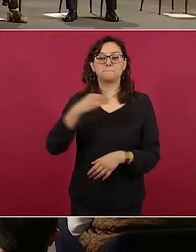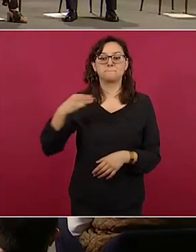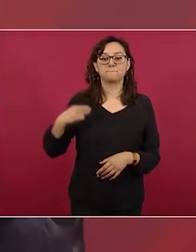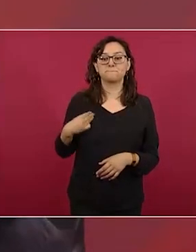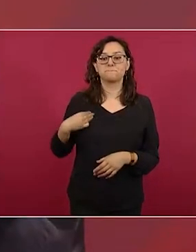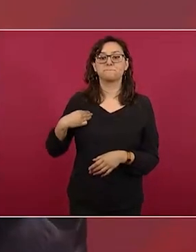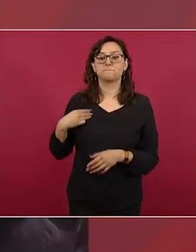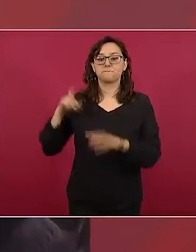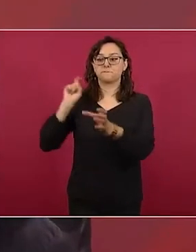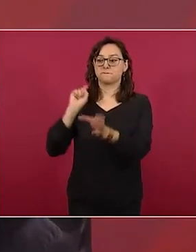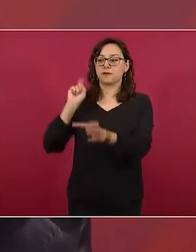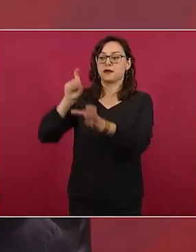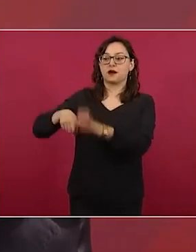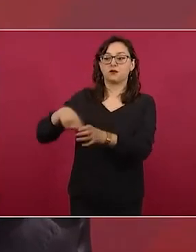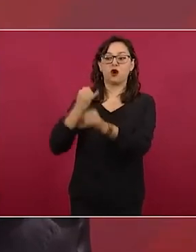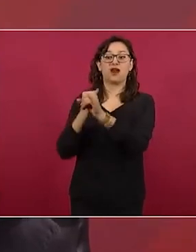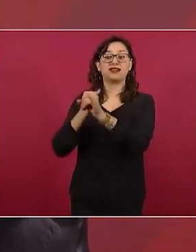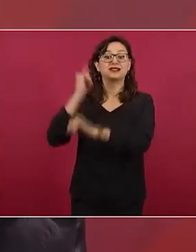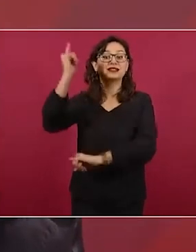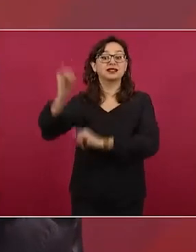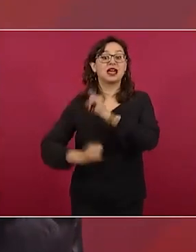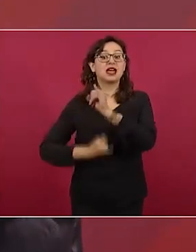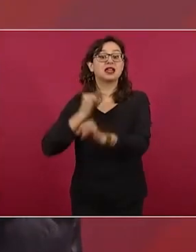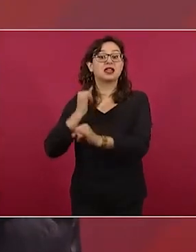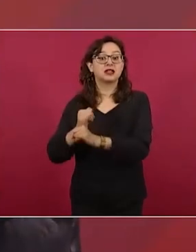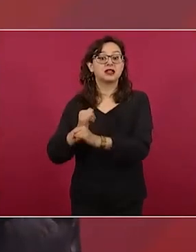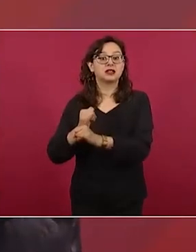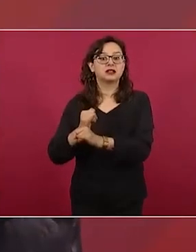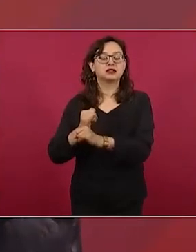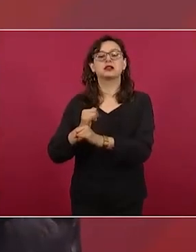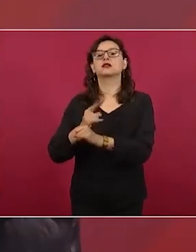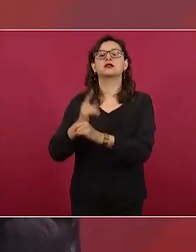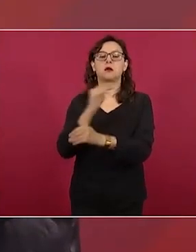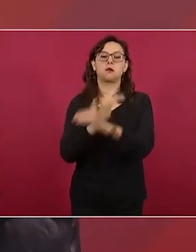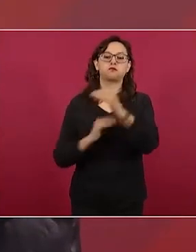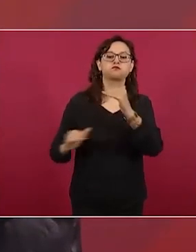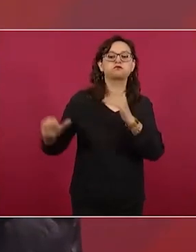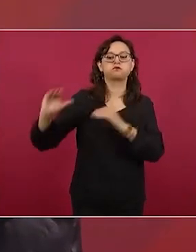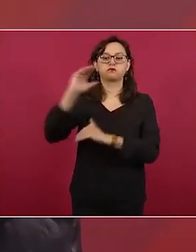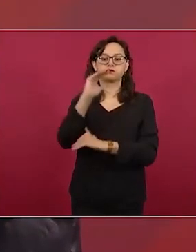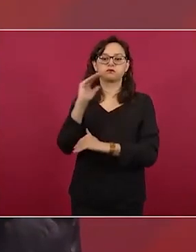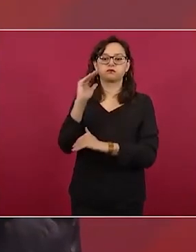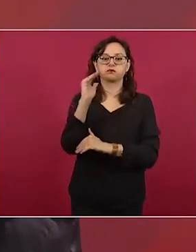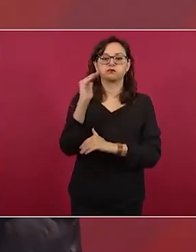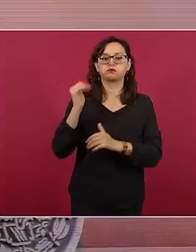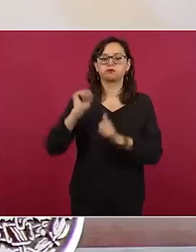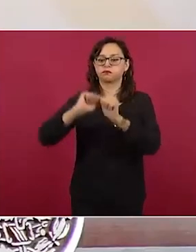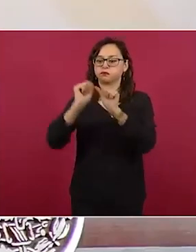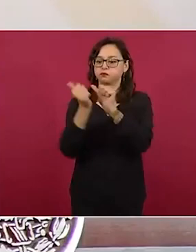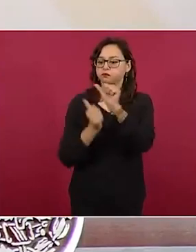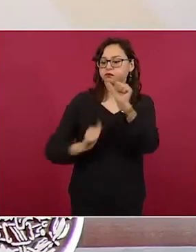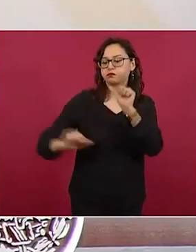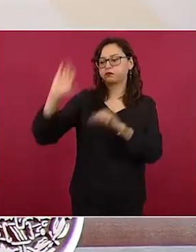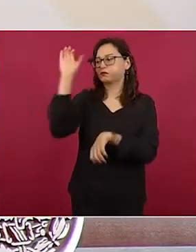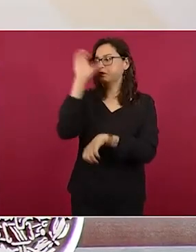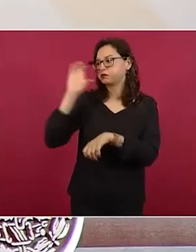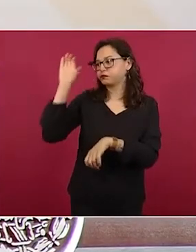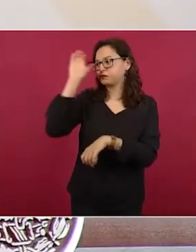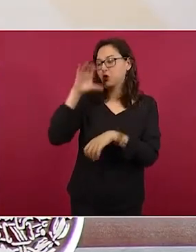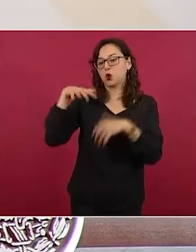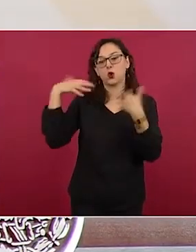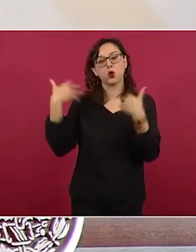honorarios internacionales a la Academia Americana de Artes y Ciencias,